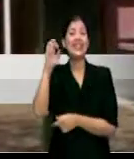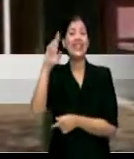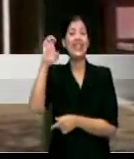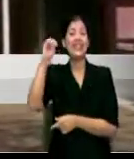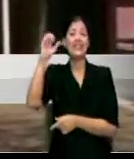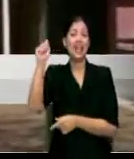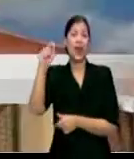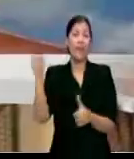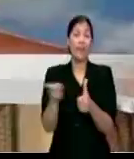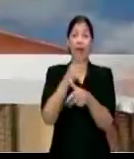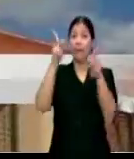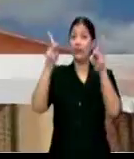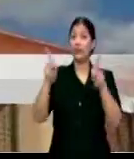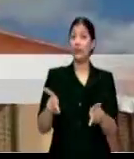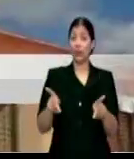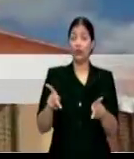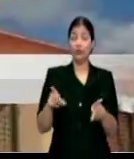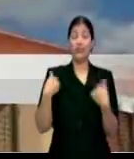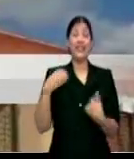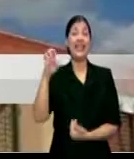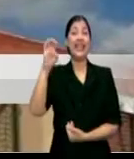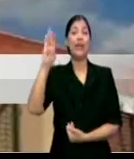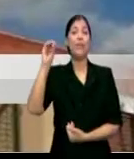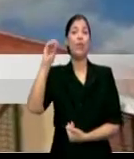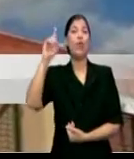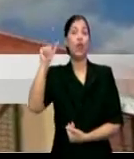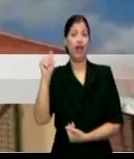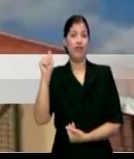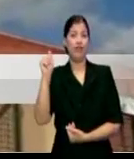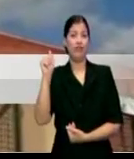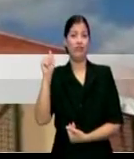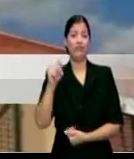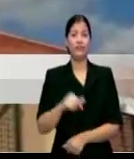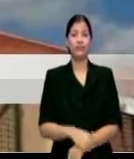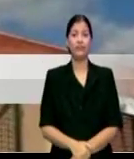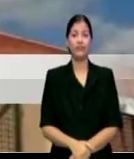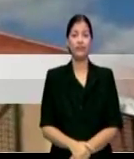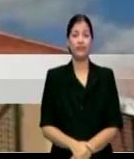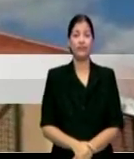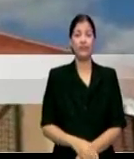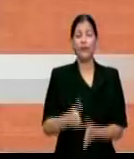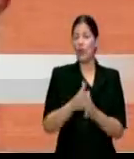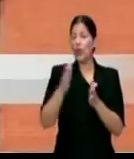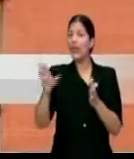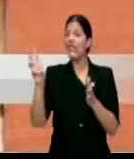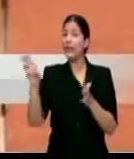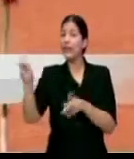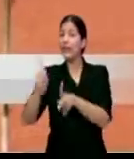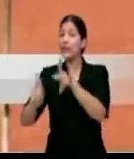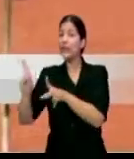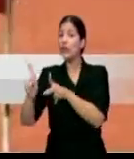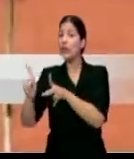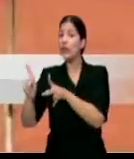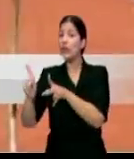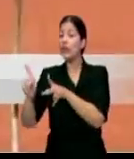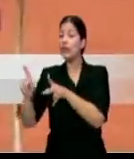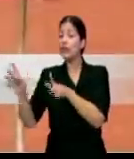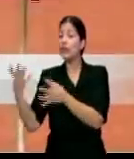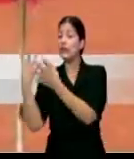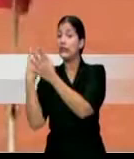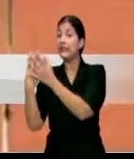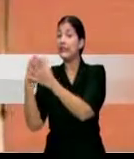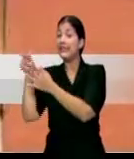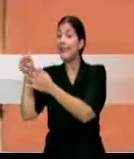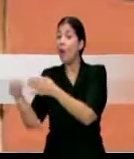enfermedad fuera de África occidental donde se originó el brote otras seis personas se encuentran en cuarentena en el mismo hospital